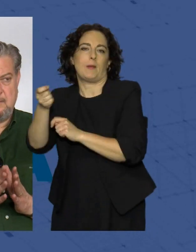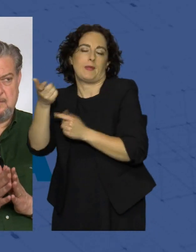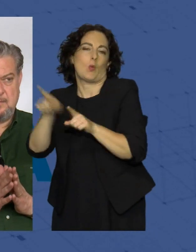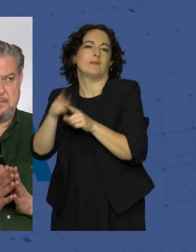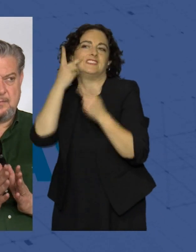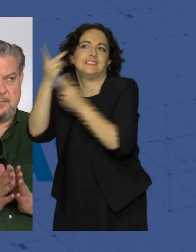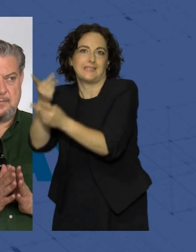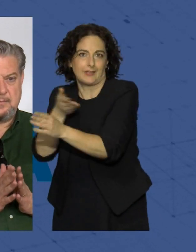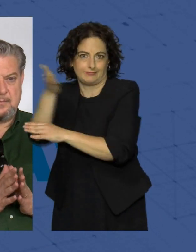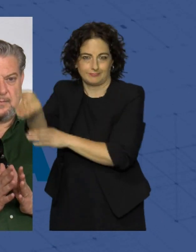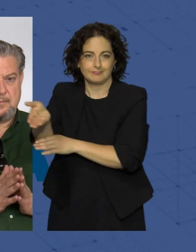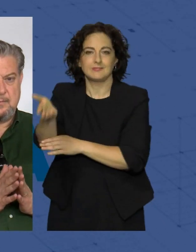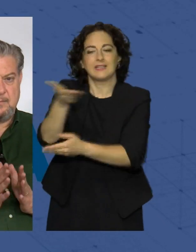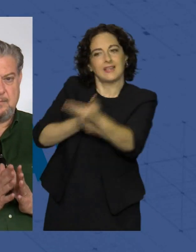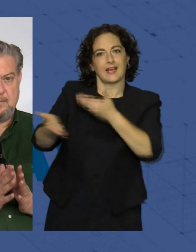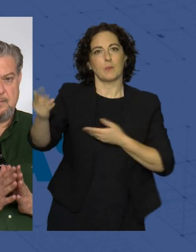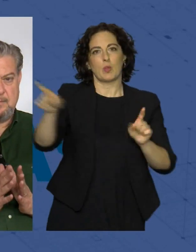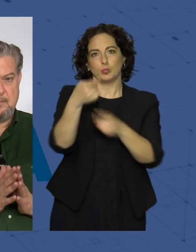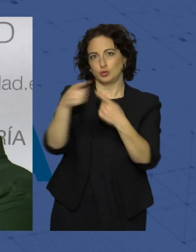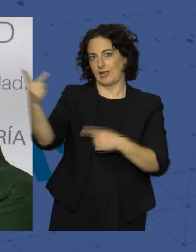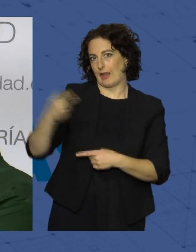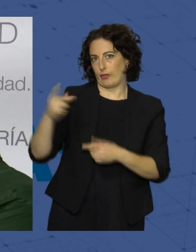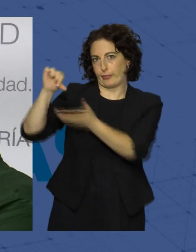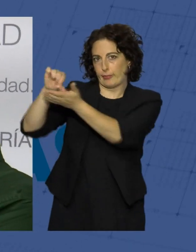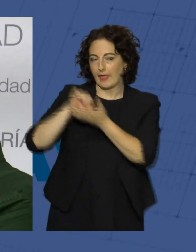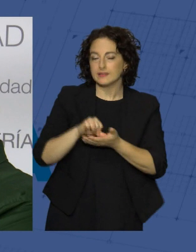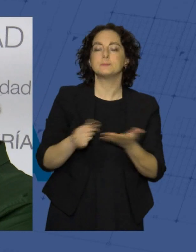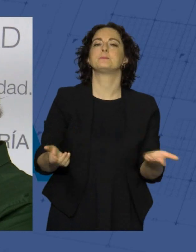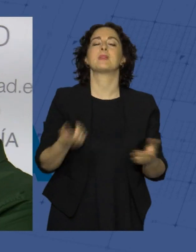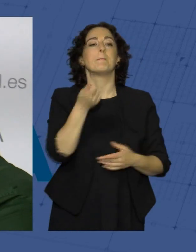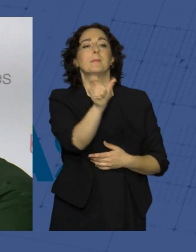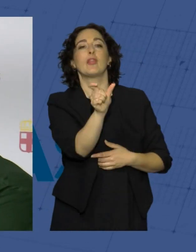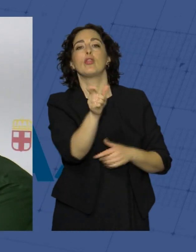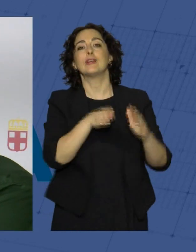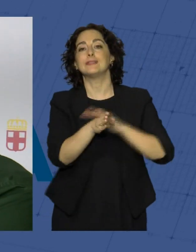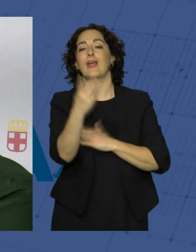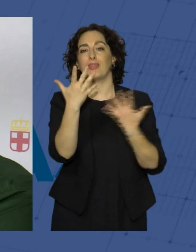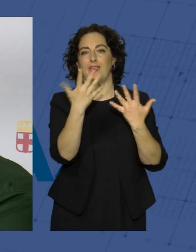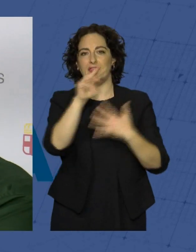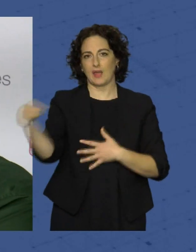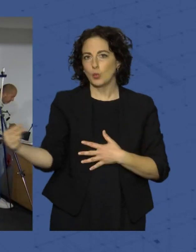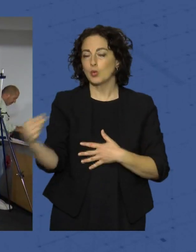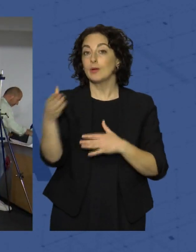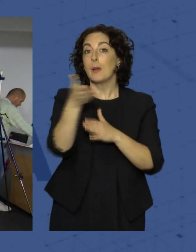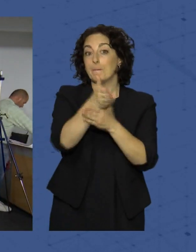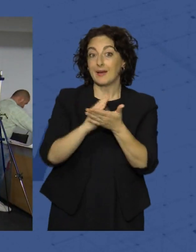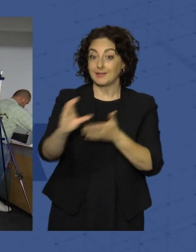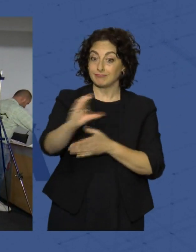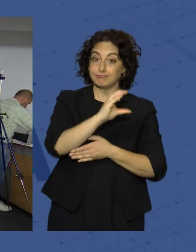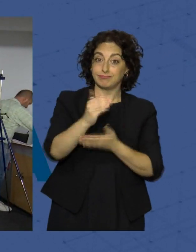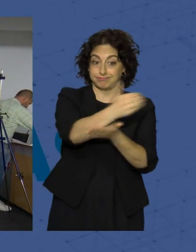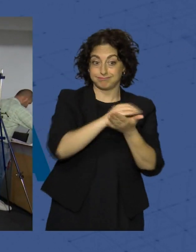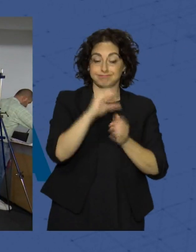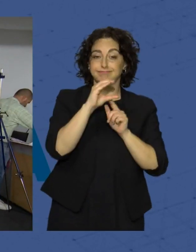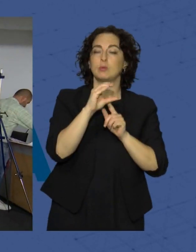y que haya un intercambio de música entre las ciudades. El precio de las entradas es de 10 euros y parte de la recaudación tiene un